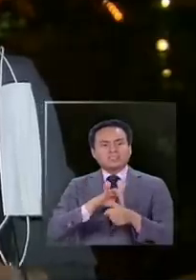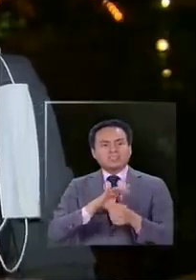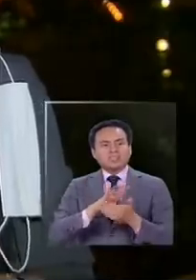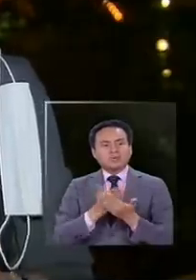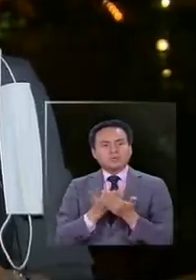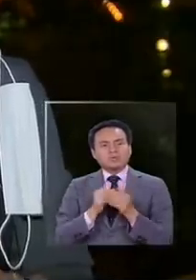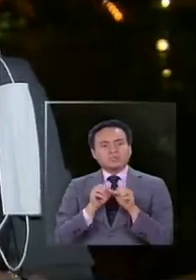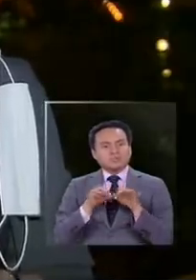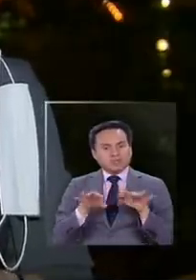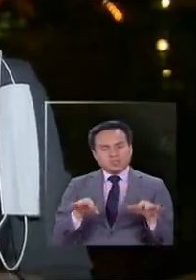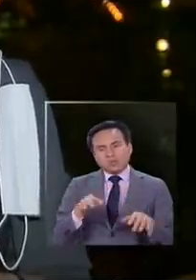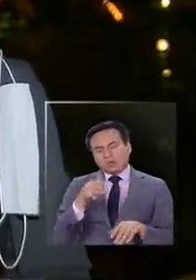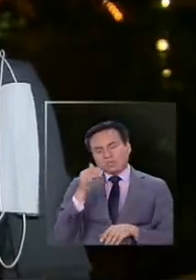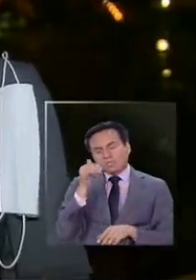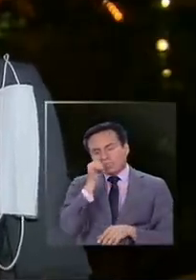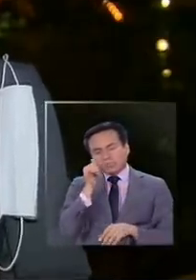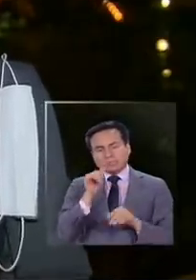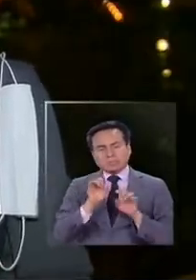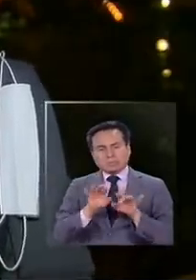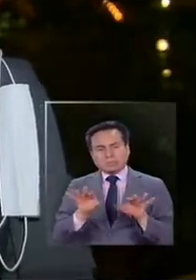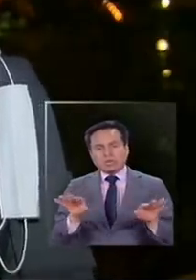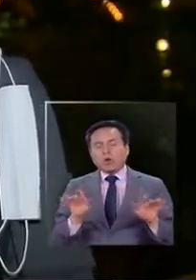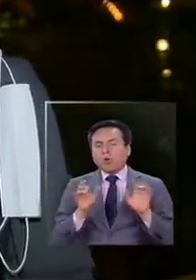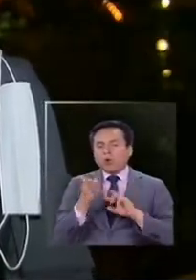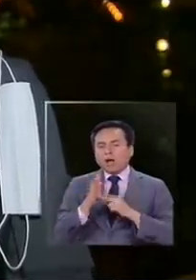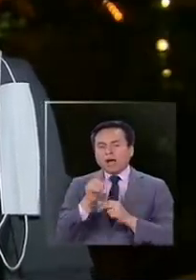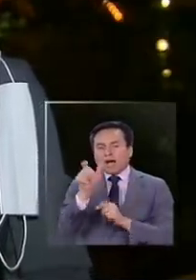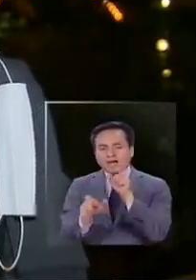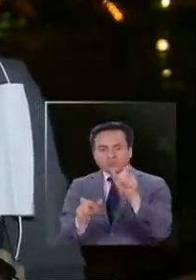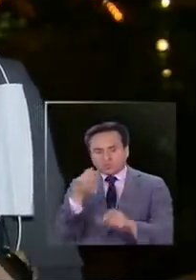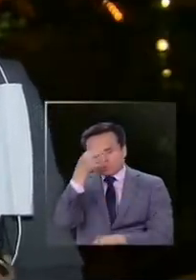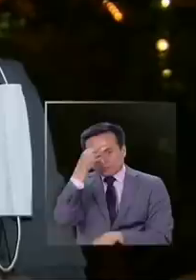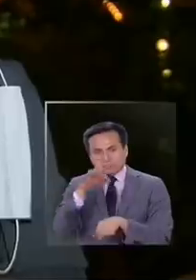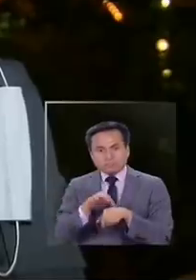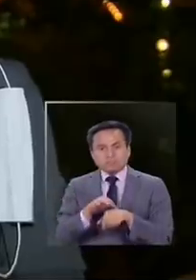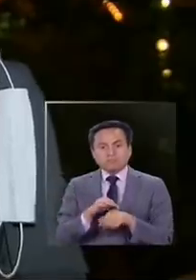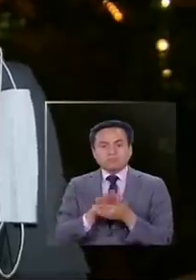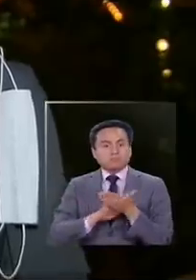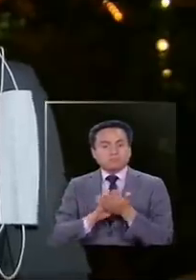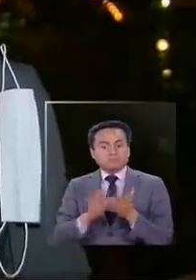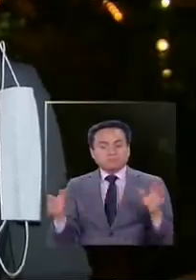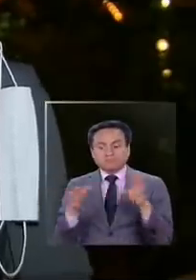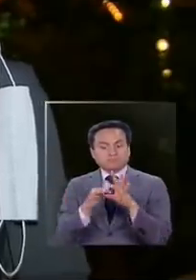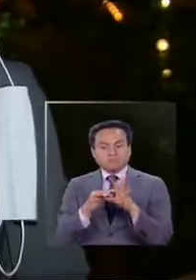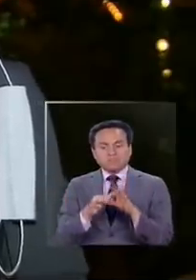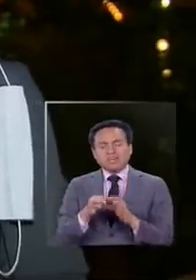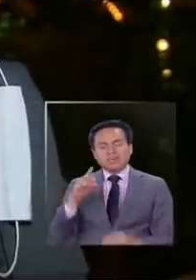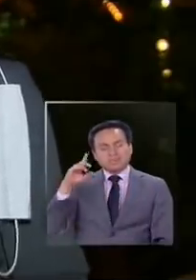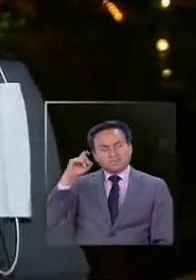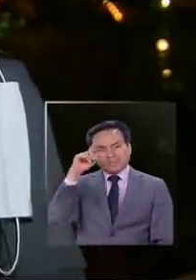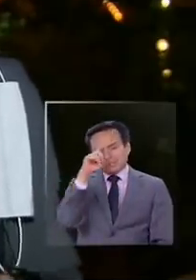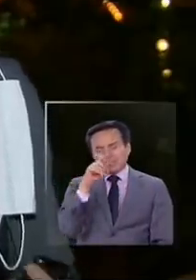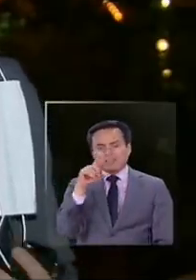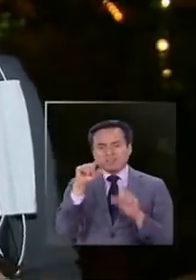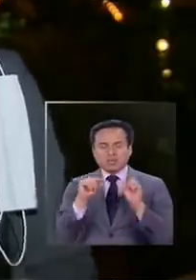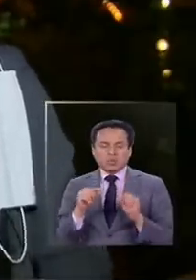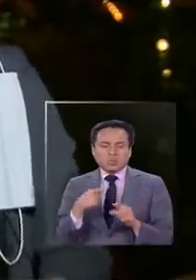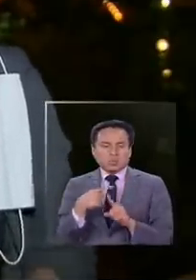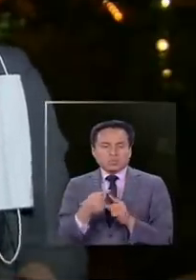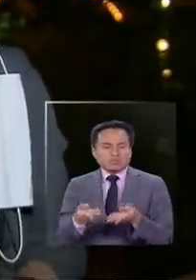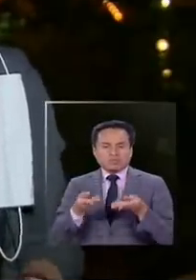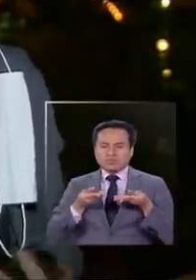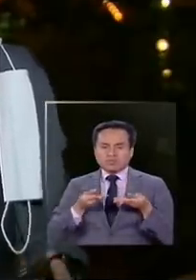de infecciones, por ejemplo, o de casos. Porque si no existe ese vínculo, es mucho más difícil y es menos útil la